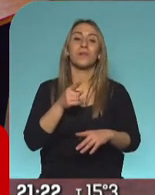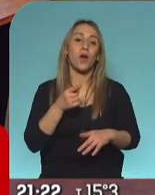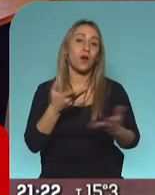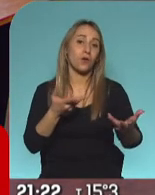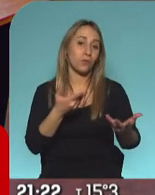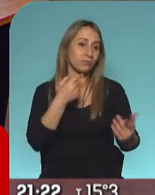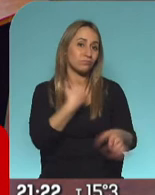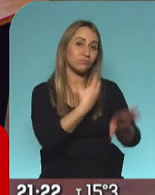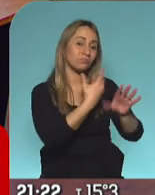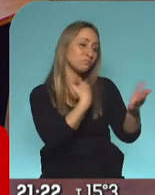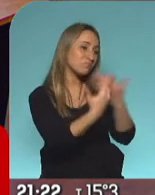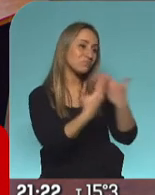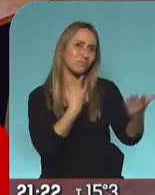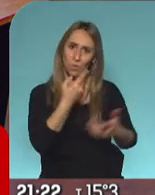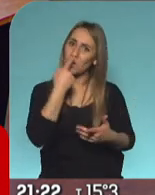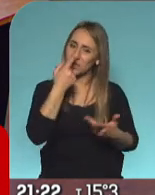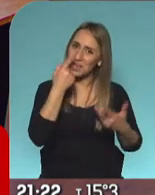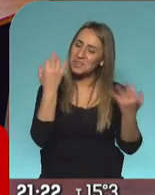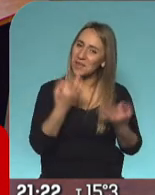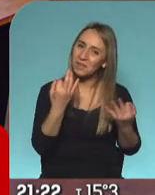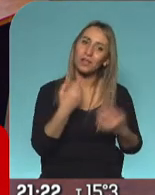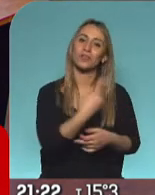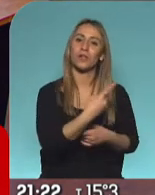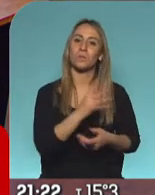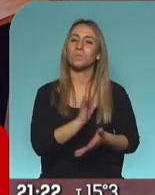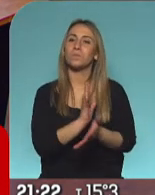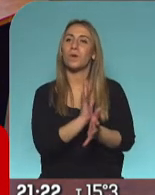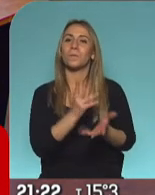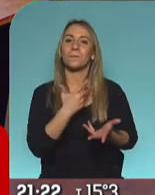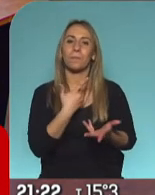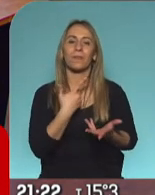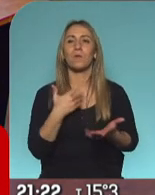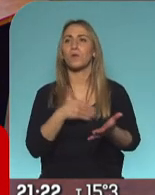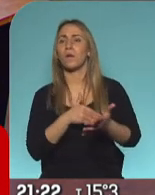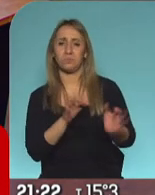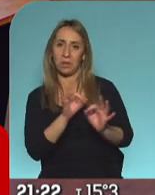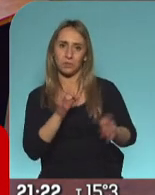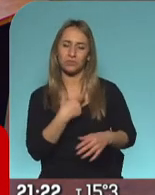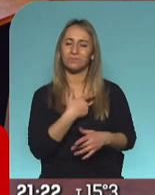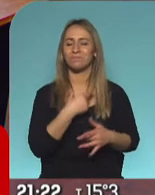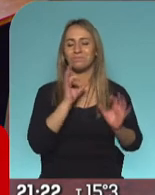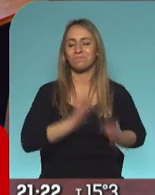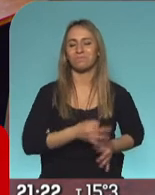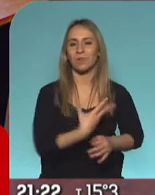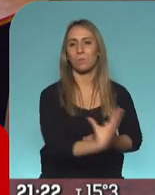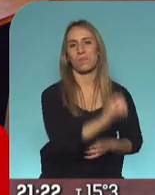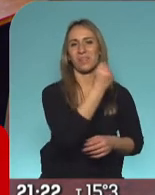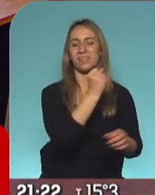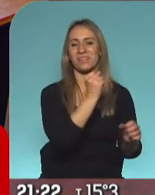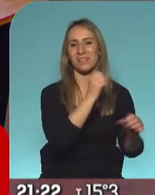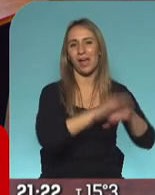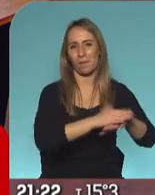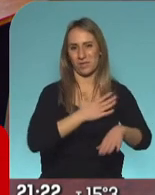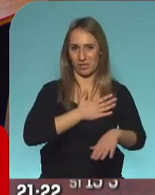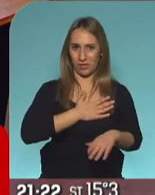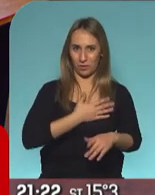un encuentro muy interesante, no nos prometimos nada, pero yo sé que recuperé un amigo, que podemos encontrar, nos charlar, y qué sé yo, me parece